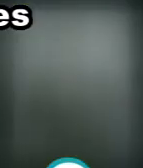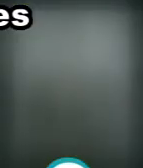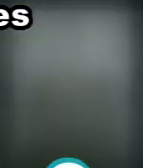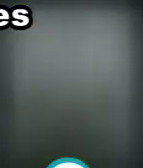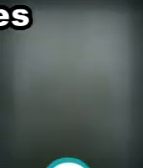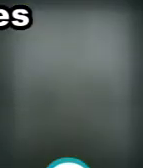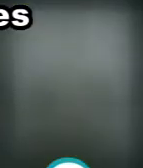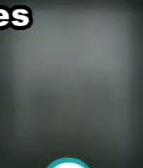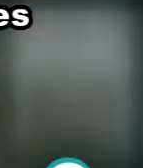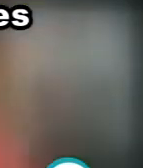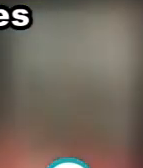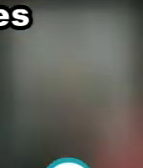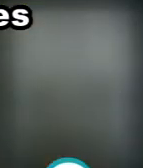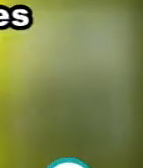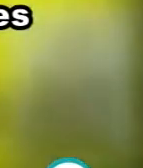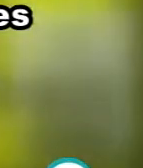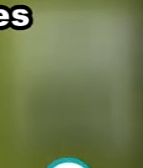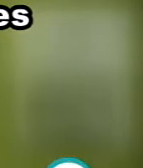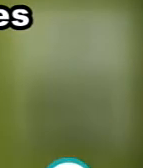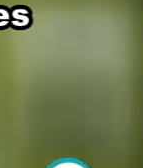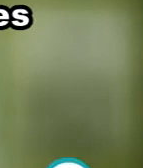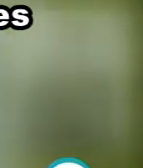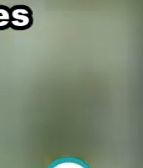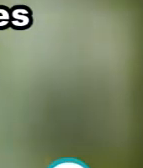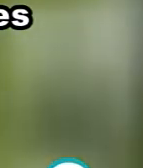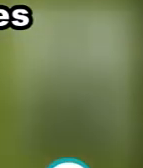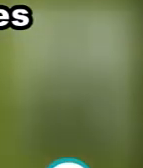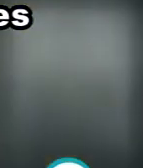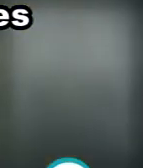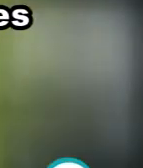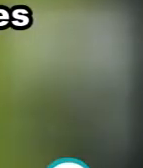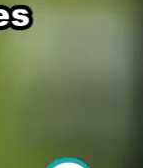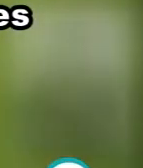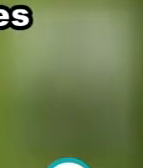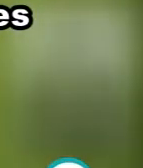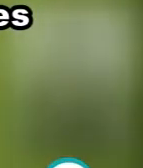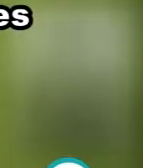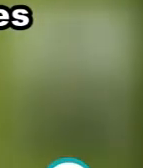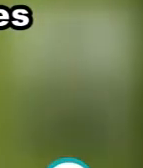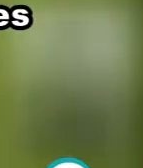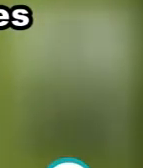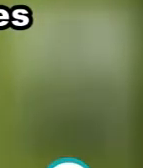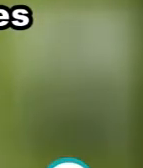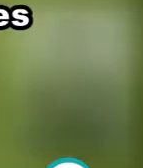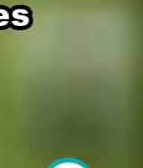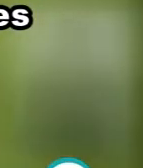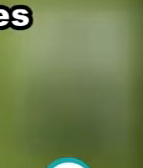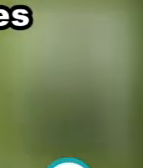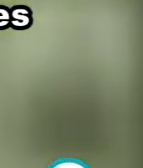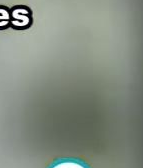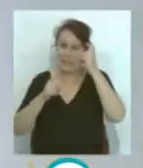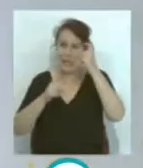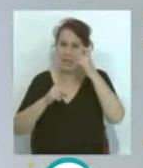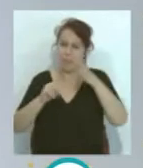poner por delante... ...y darle los 3 puntos al Sevilla... ...que se mete de lleno en la pelea... ...por intentar alcanzar